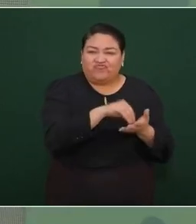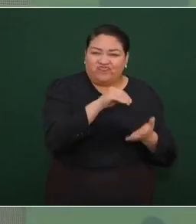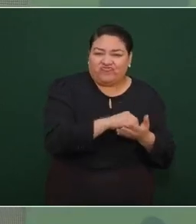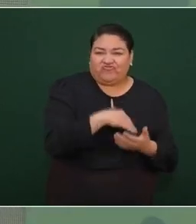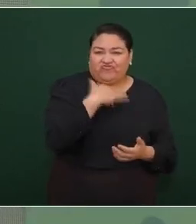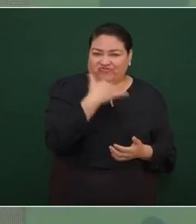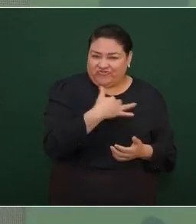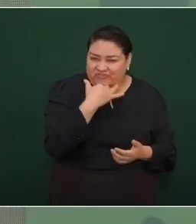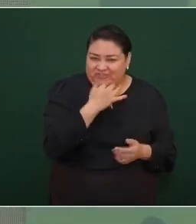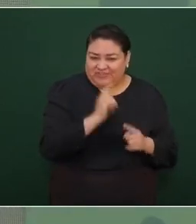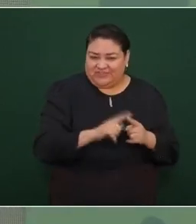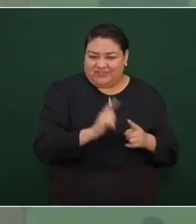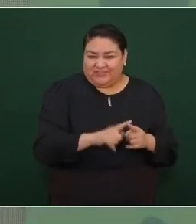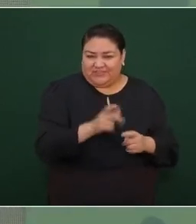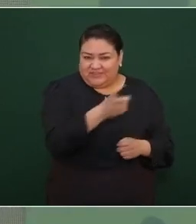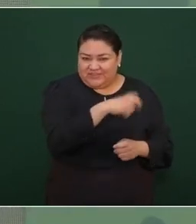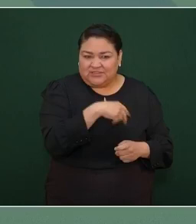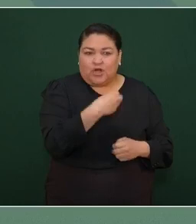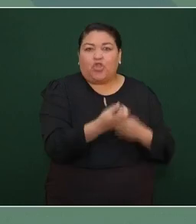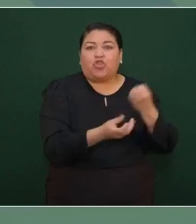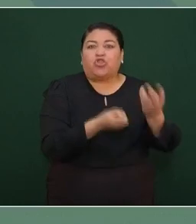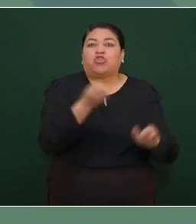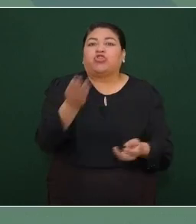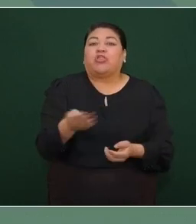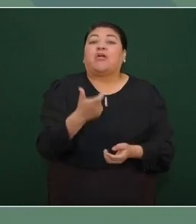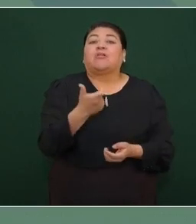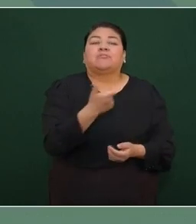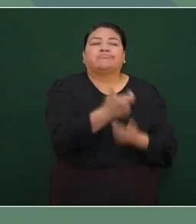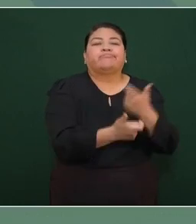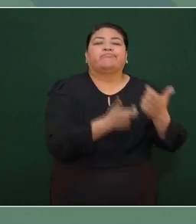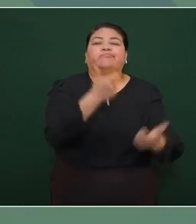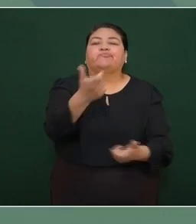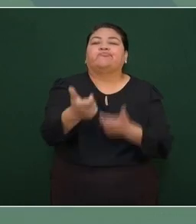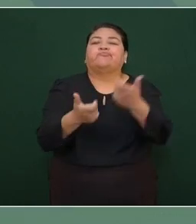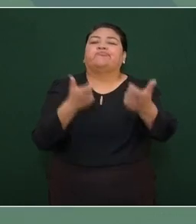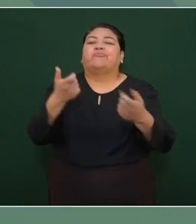cerdo dinero en efectivo